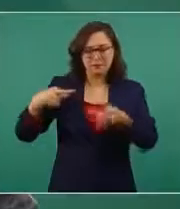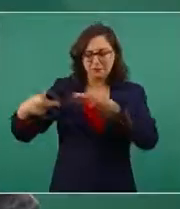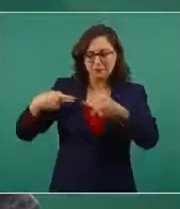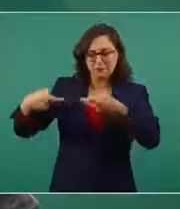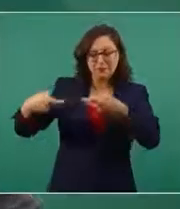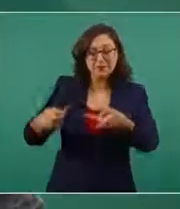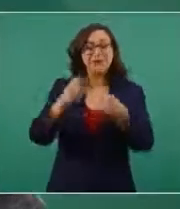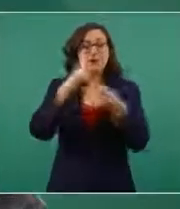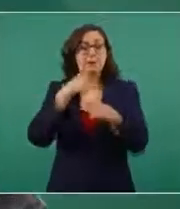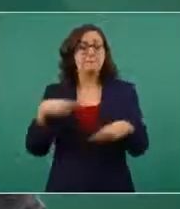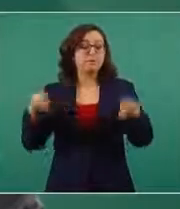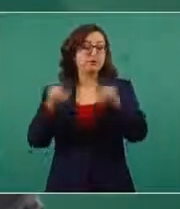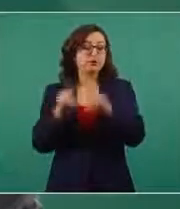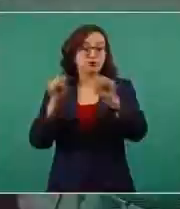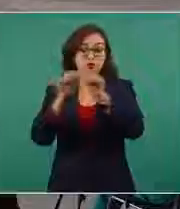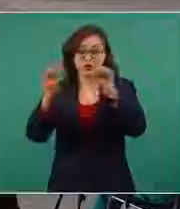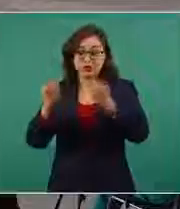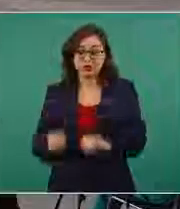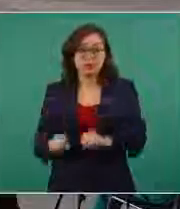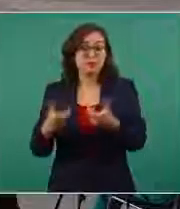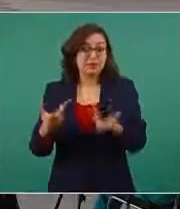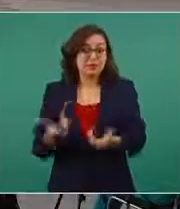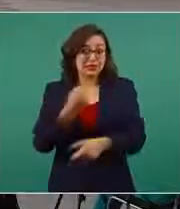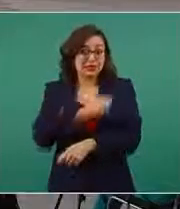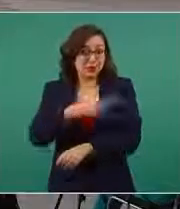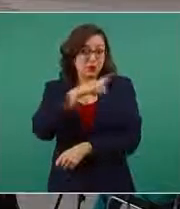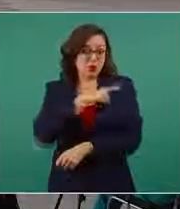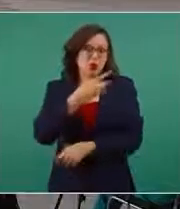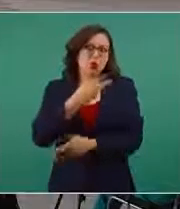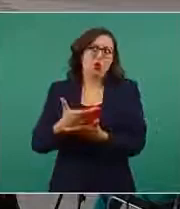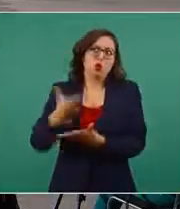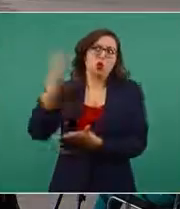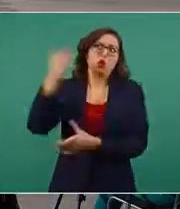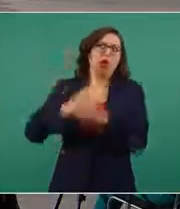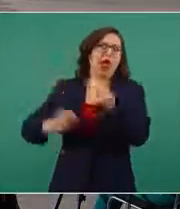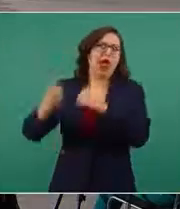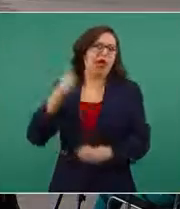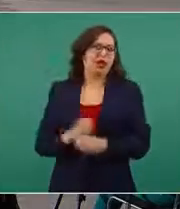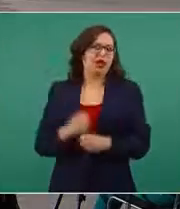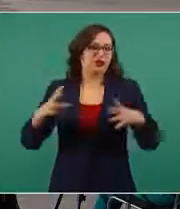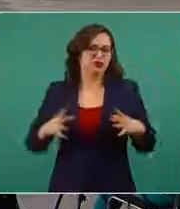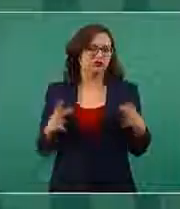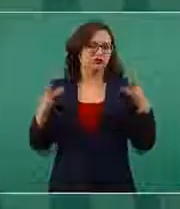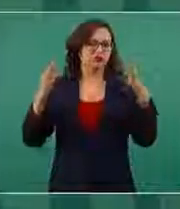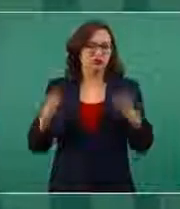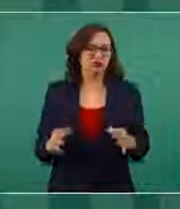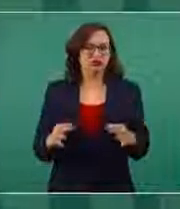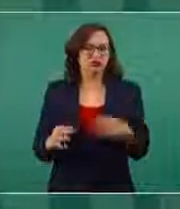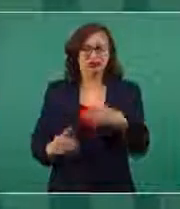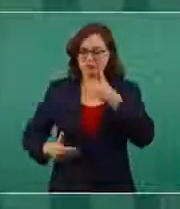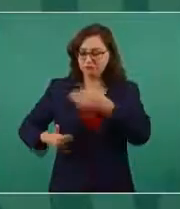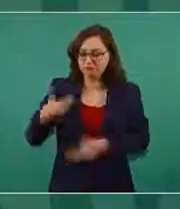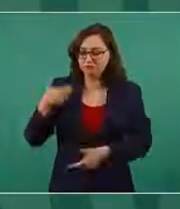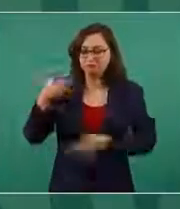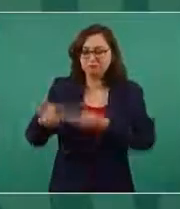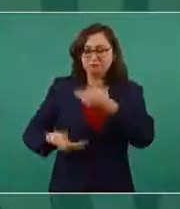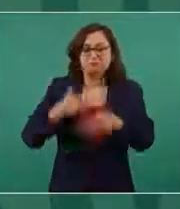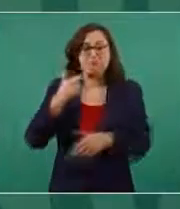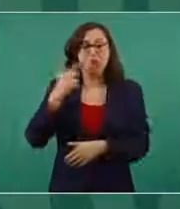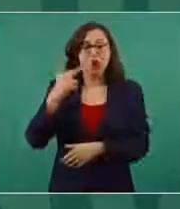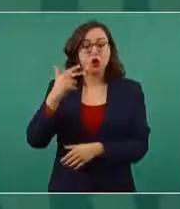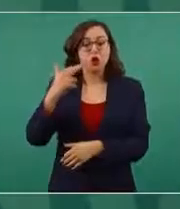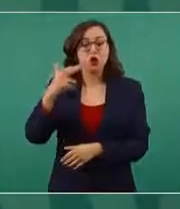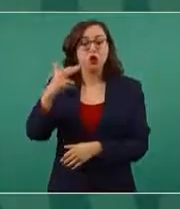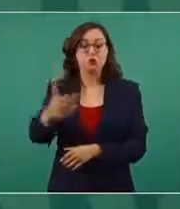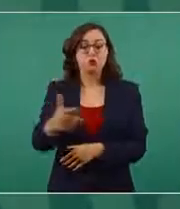Pública están establecidos desde hace muchos años y se han ido refinando durante la epidemia de COVID. Se hacen en caso de que